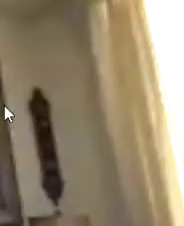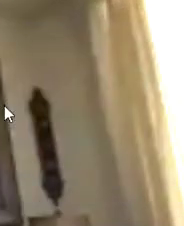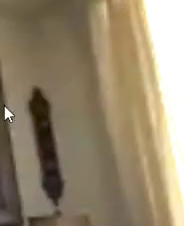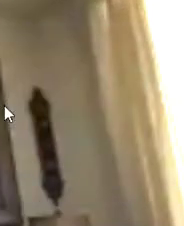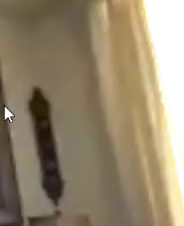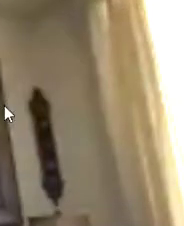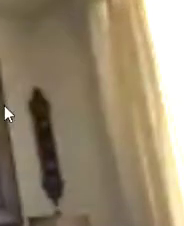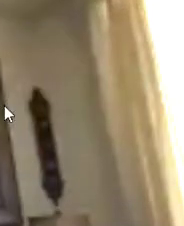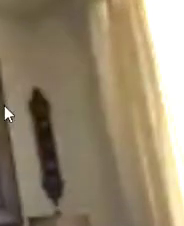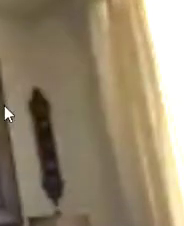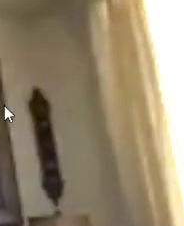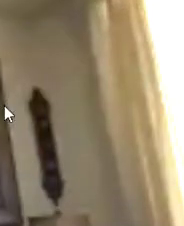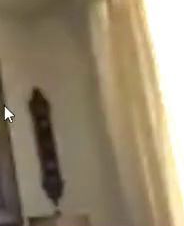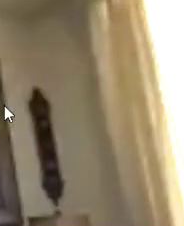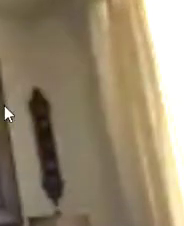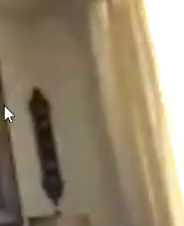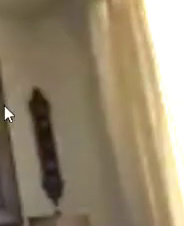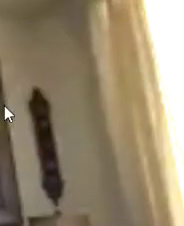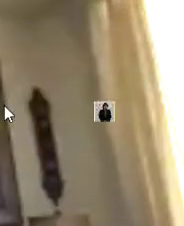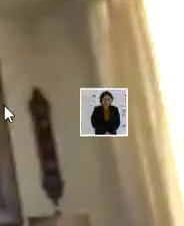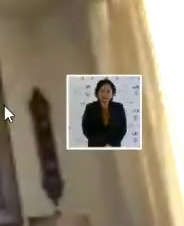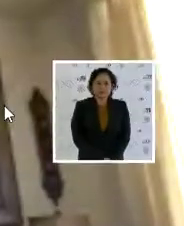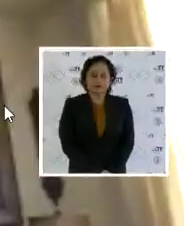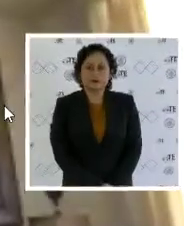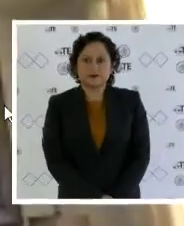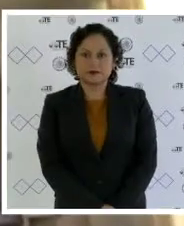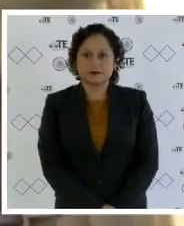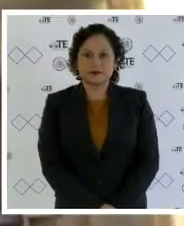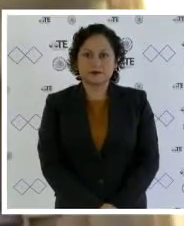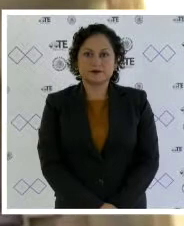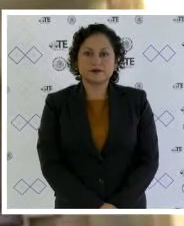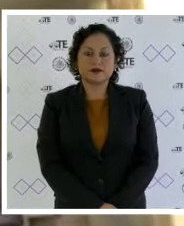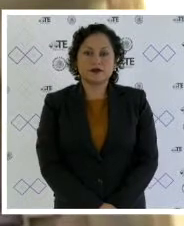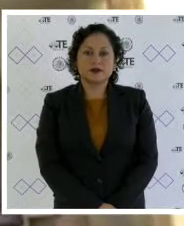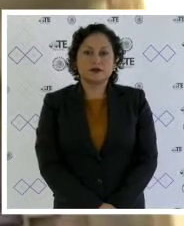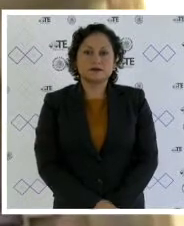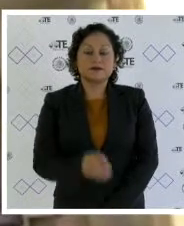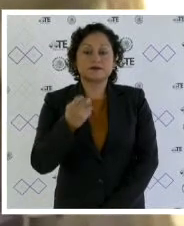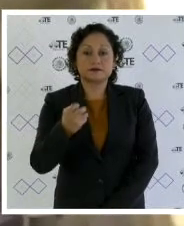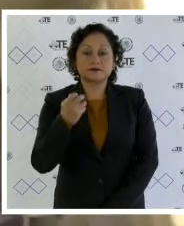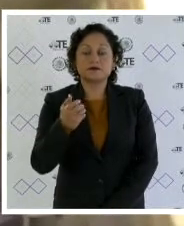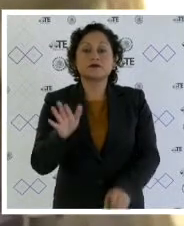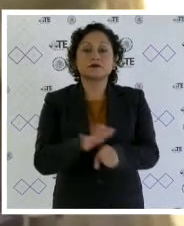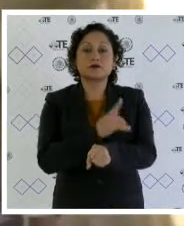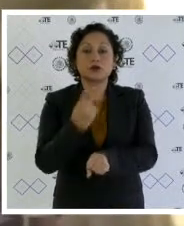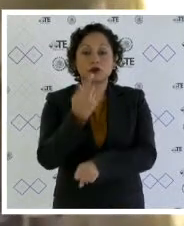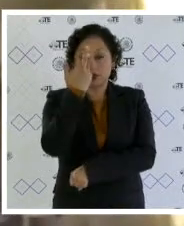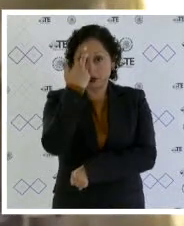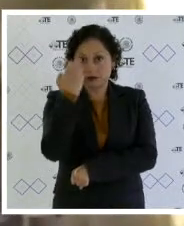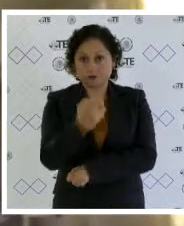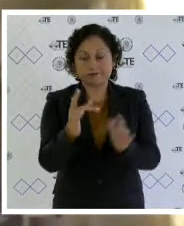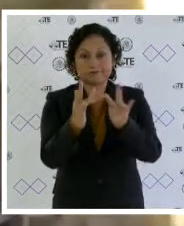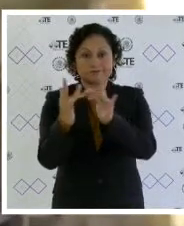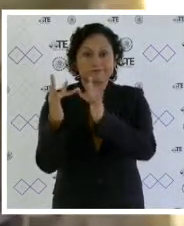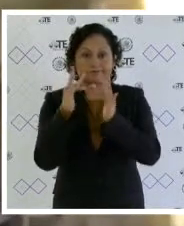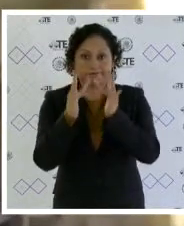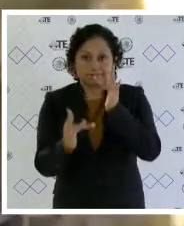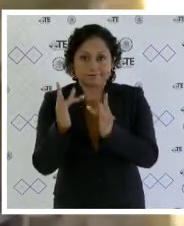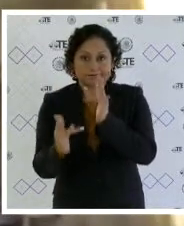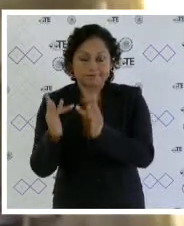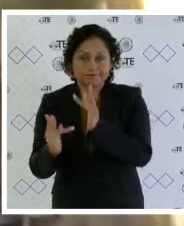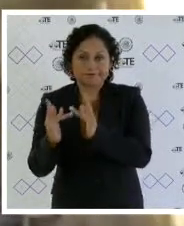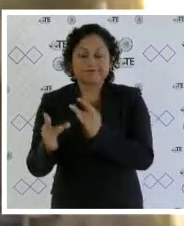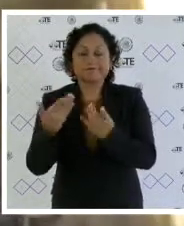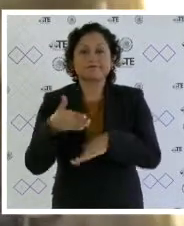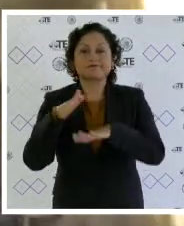proyecto es un asunto que tiene que ver con fallas del sistema electrónico por internet que impidieron el sufragio de la ciudadanía en el desarrollo de la